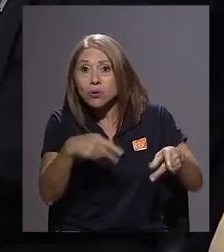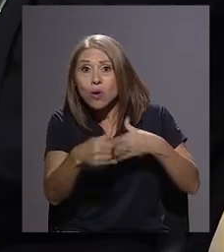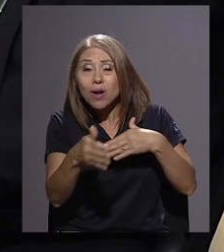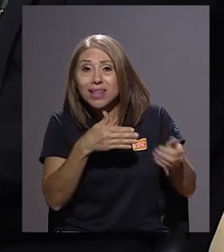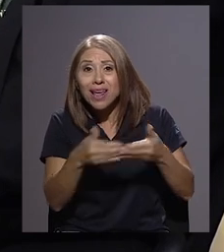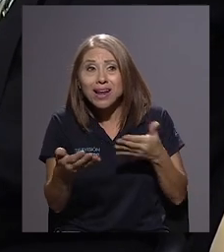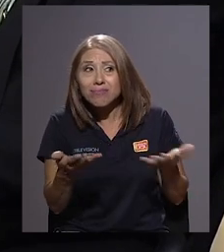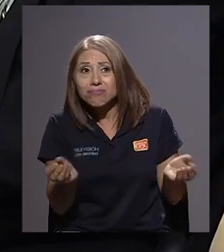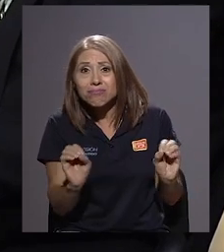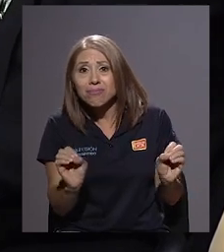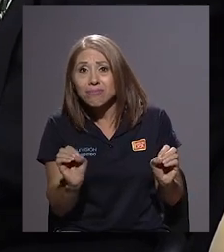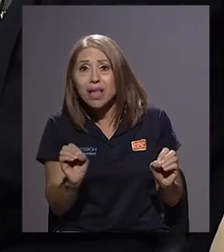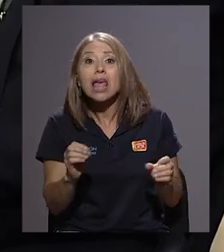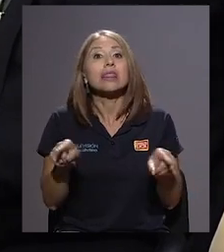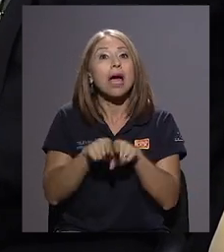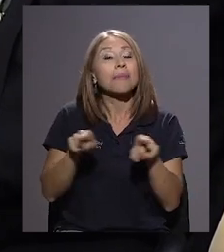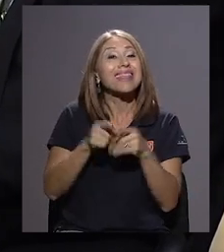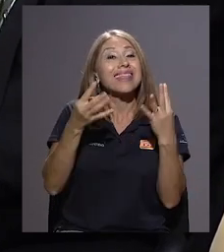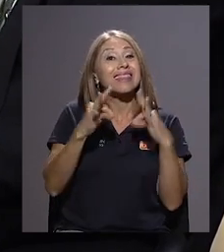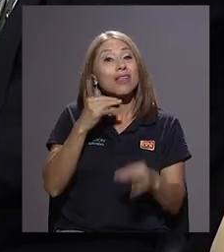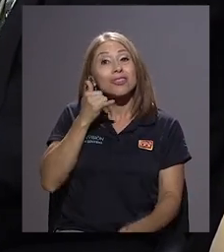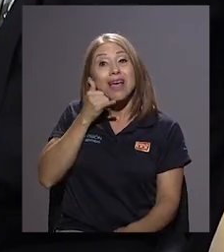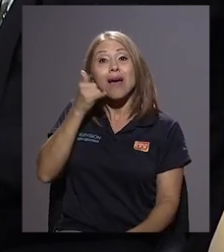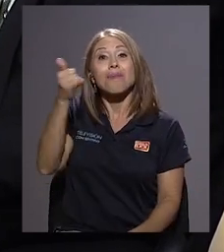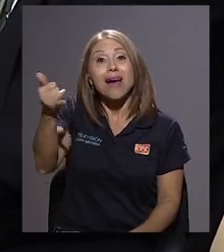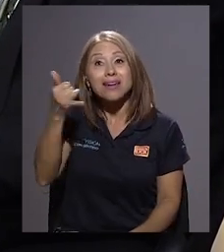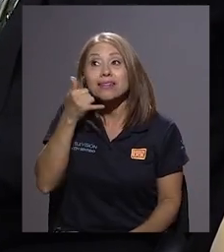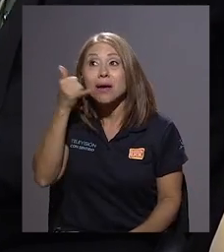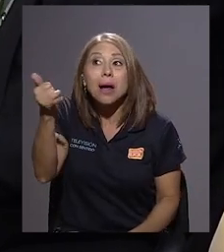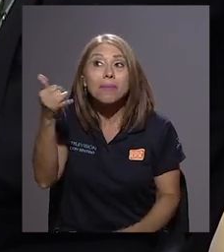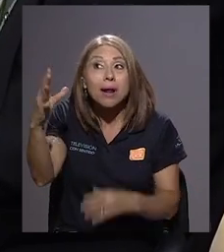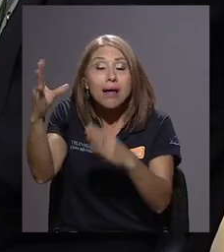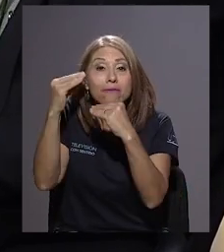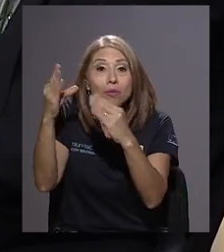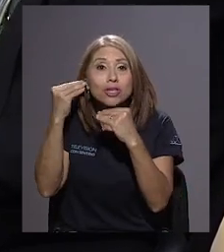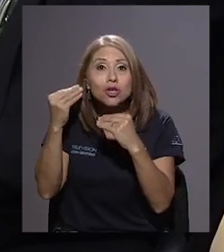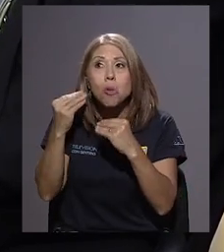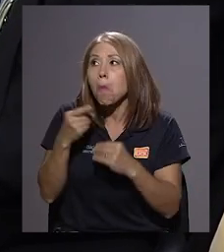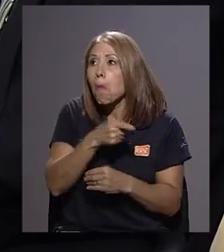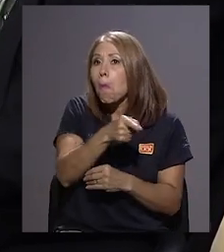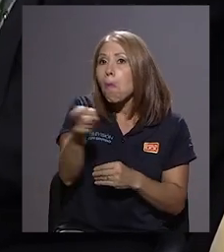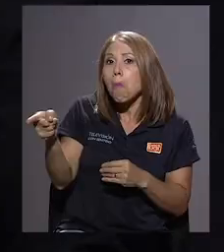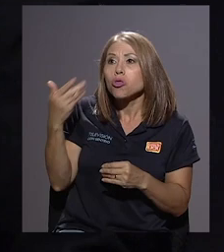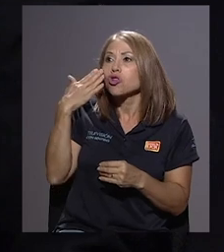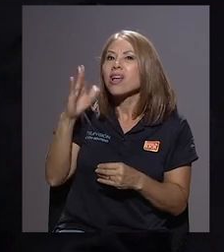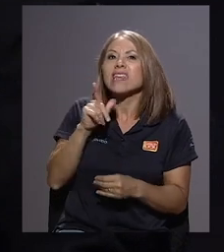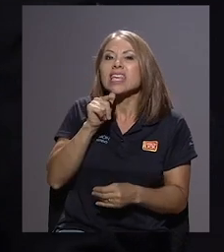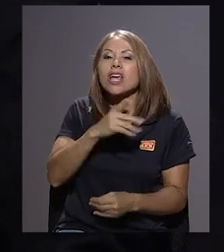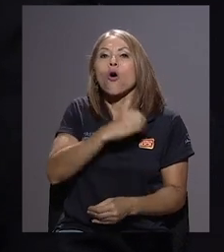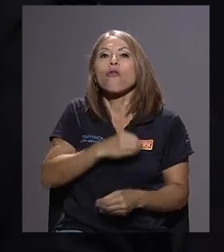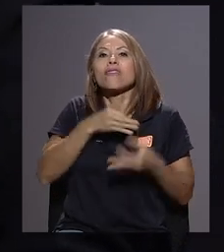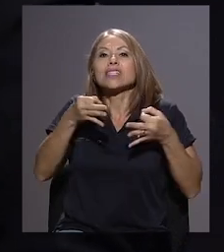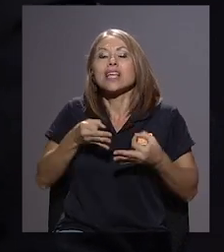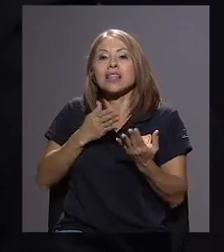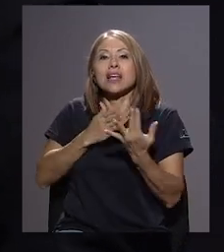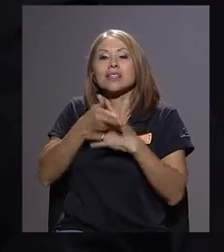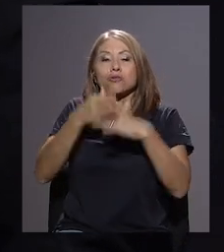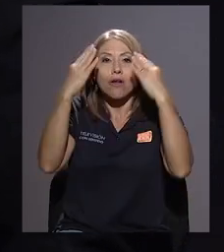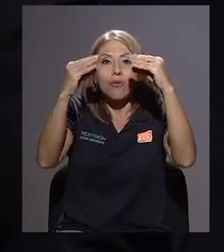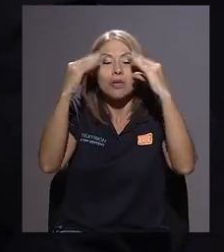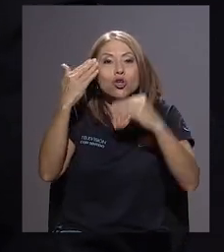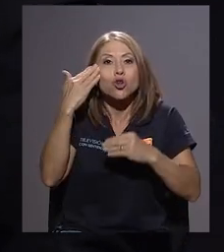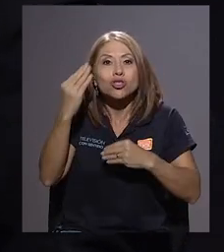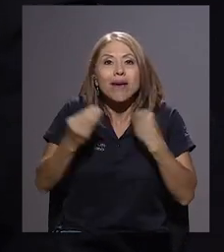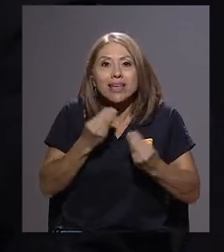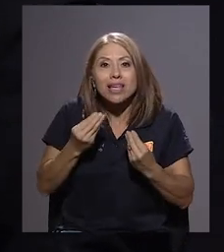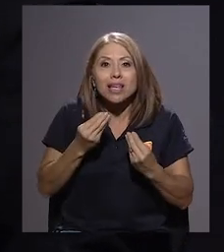de llamar por teléfono, lo mismo, que quién les da la información, que quién, no saben ni quién era el oficial de acceso a información, si existía. Van a